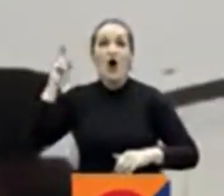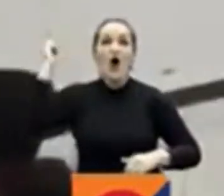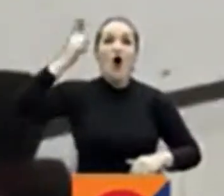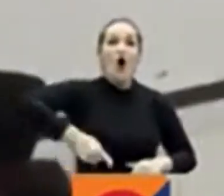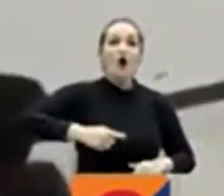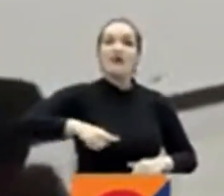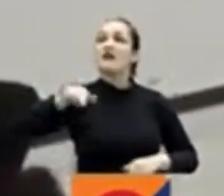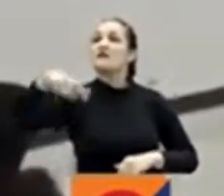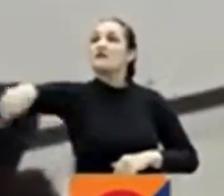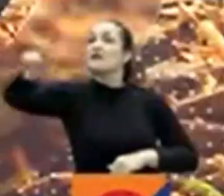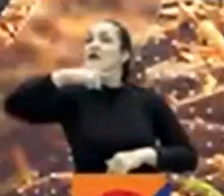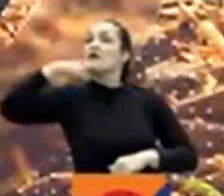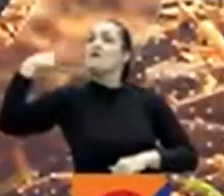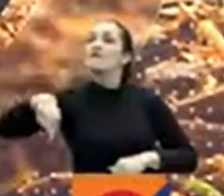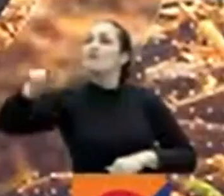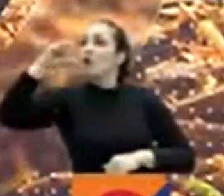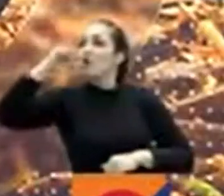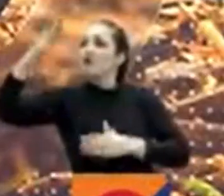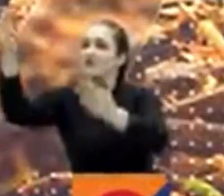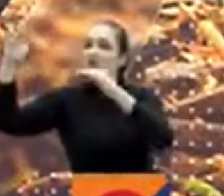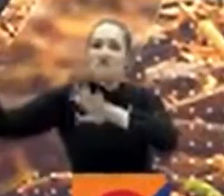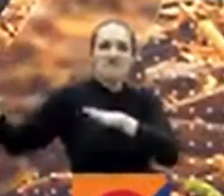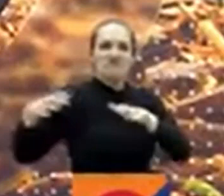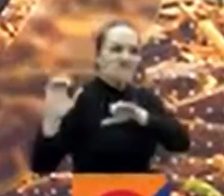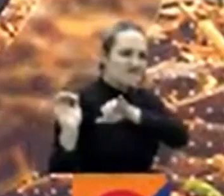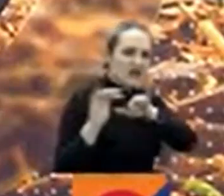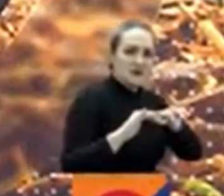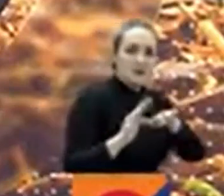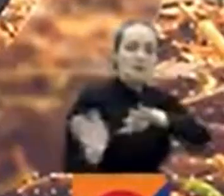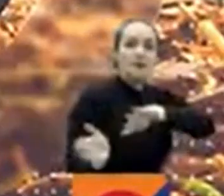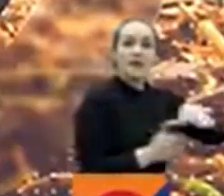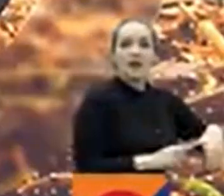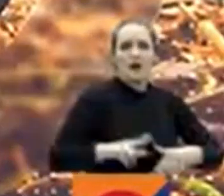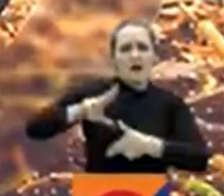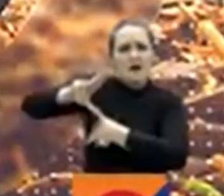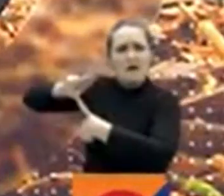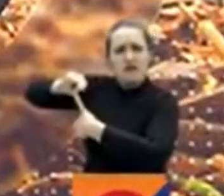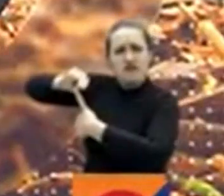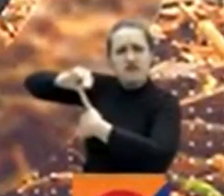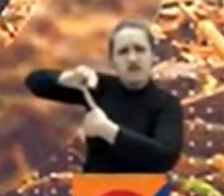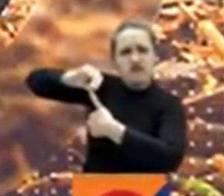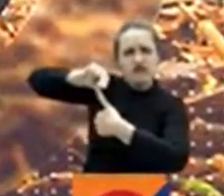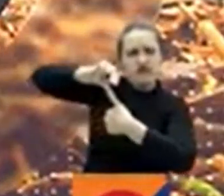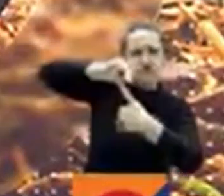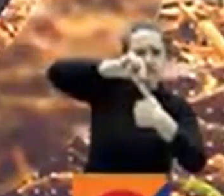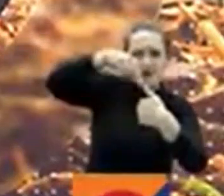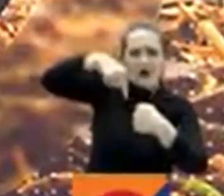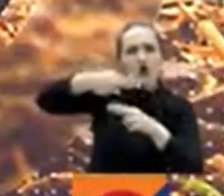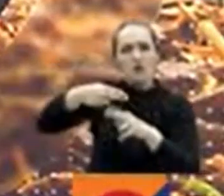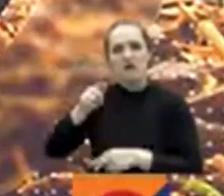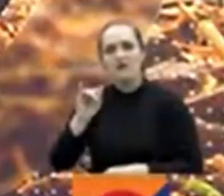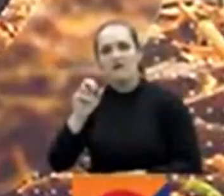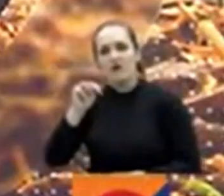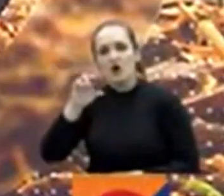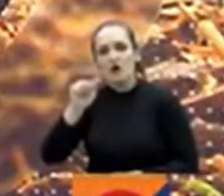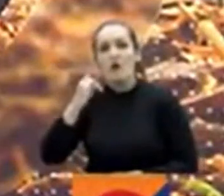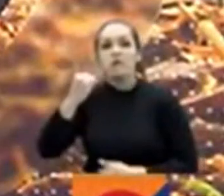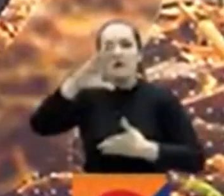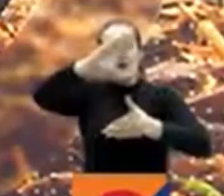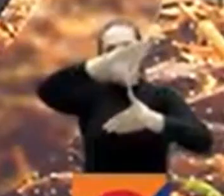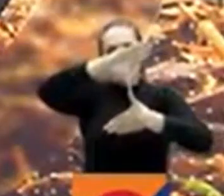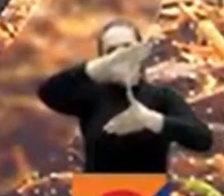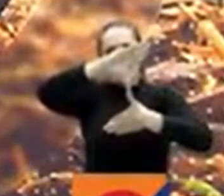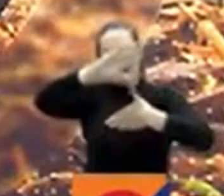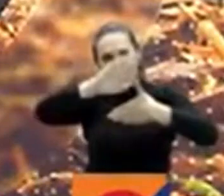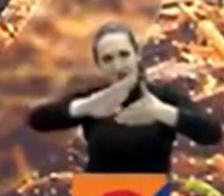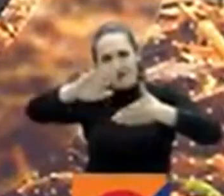fuego para esta realidad. El paso del huracán Fiona por costos del Caribe sigue dejando estragos aunque está debilitándose.